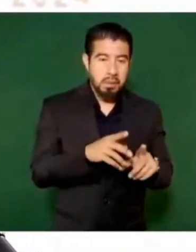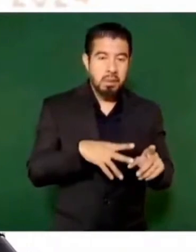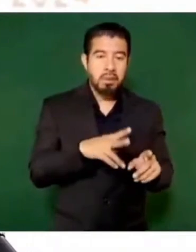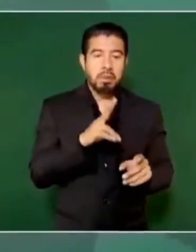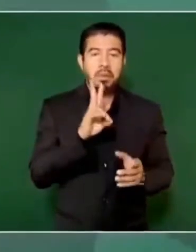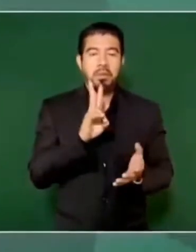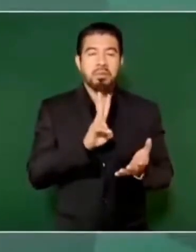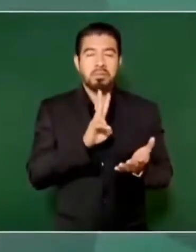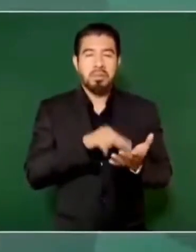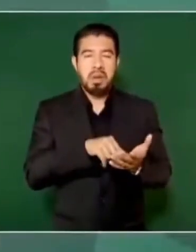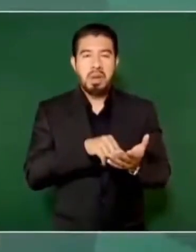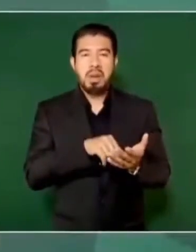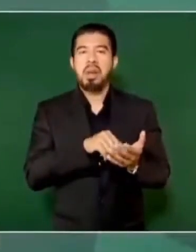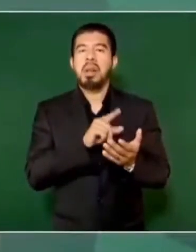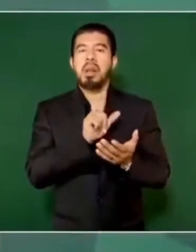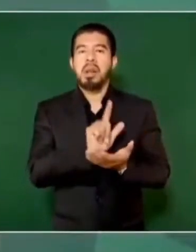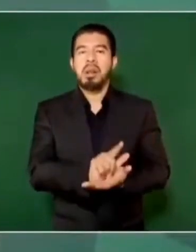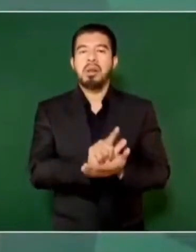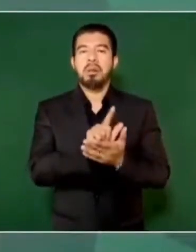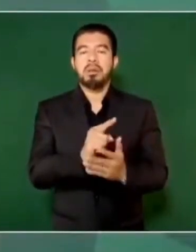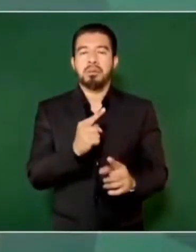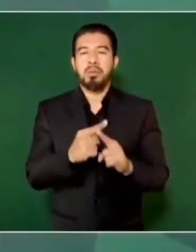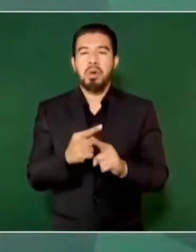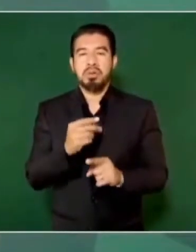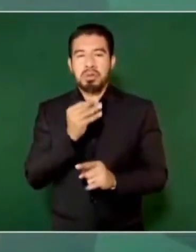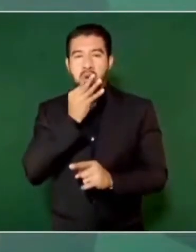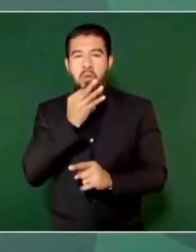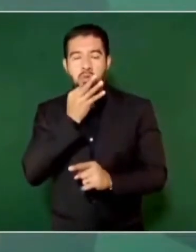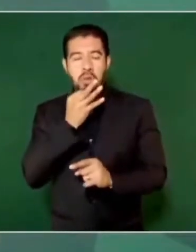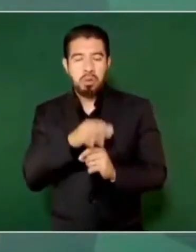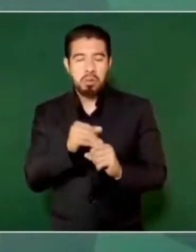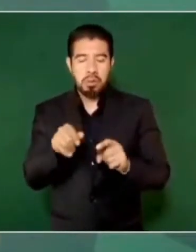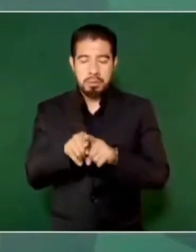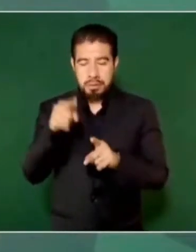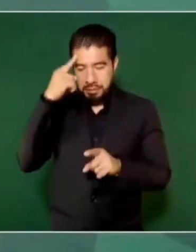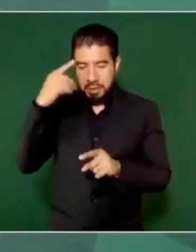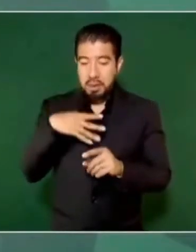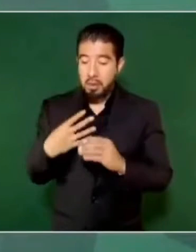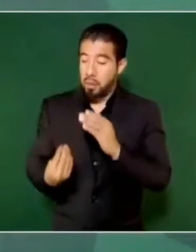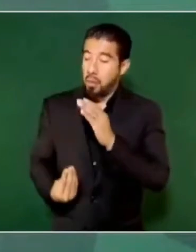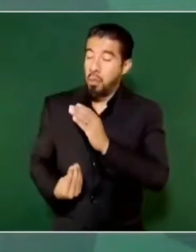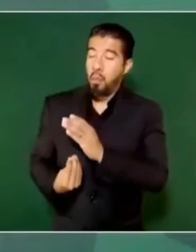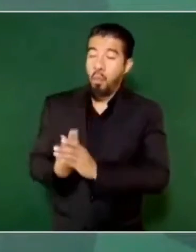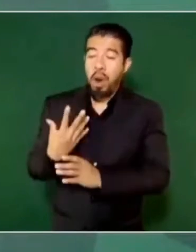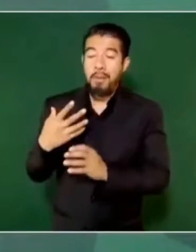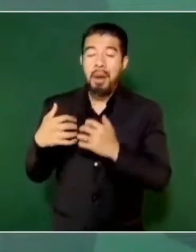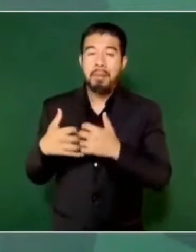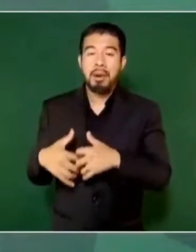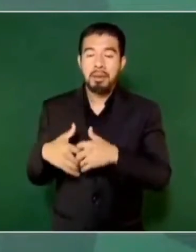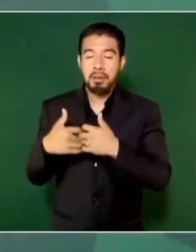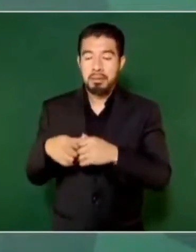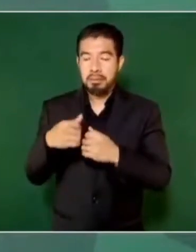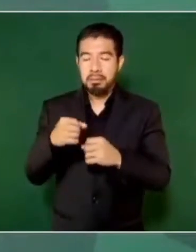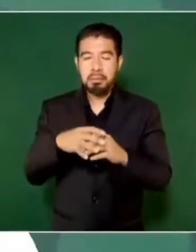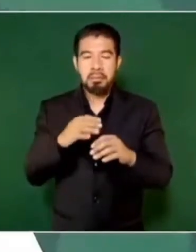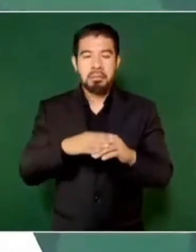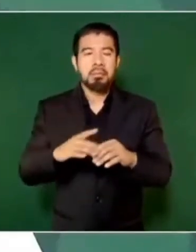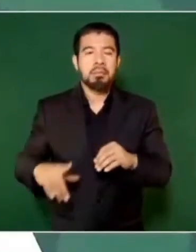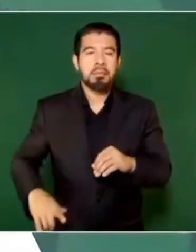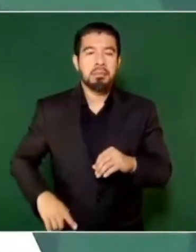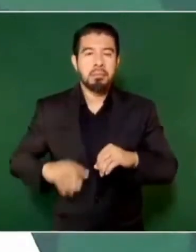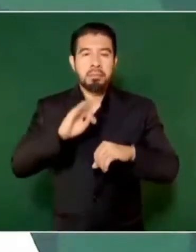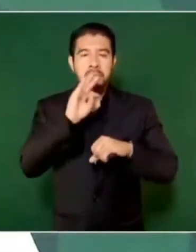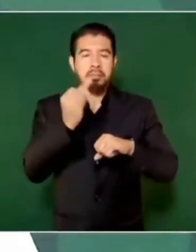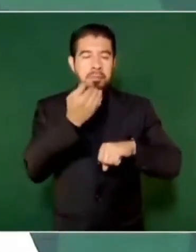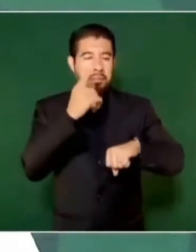al mismo tiempo se está construyendo, llevando a cabo la construcción de una nueva planta que se autorizó el gobierno federal con las